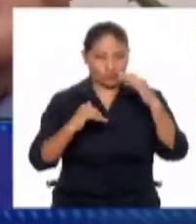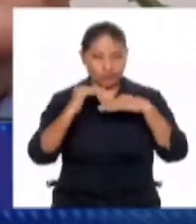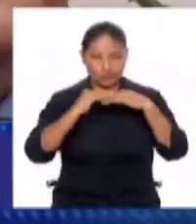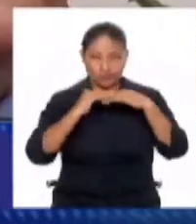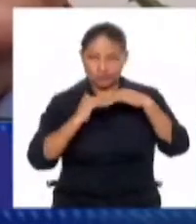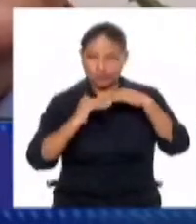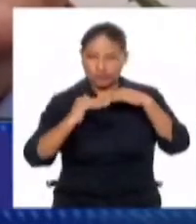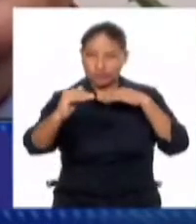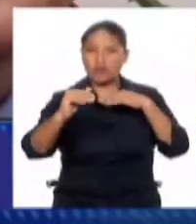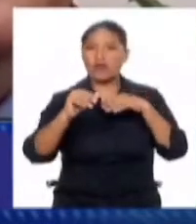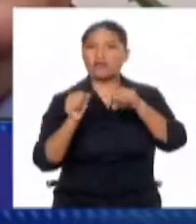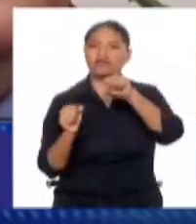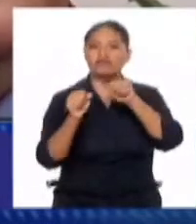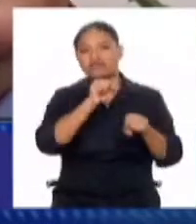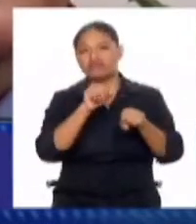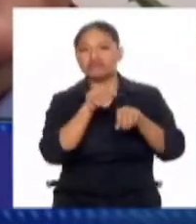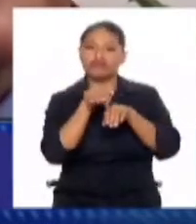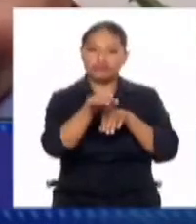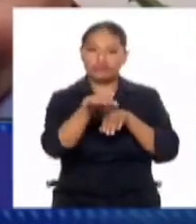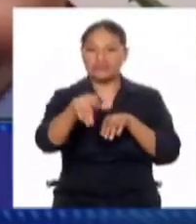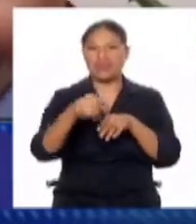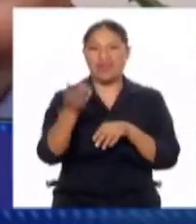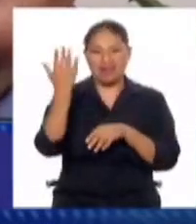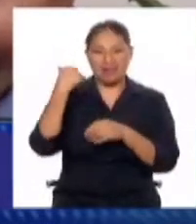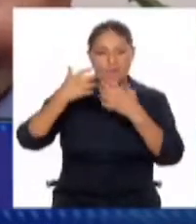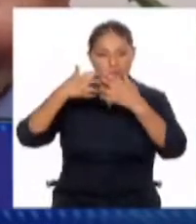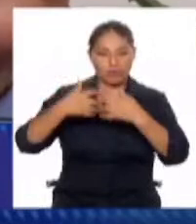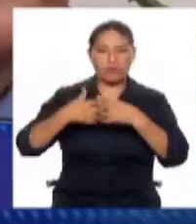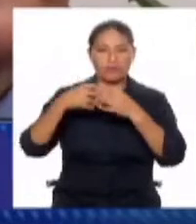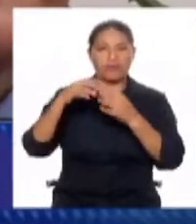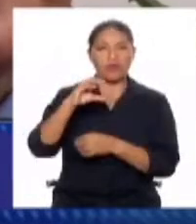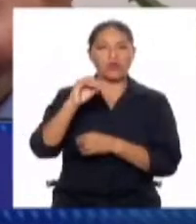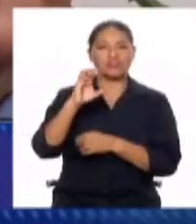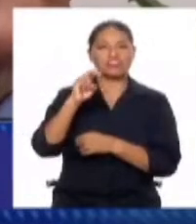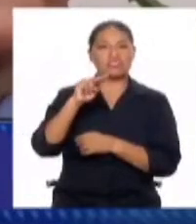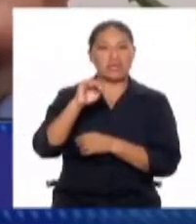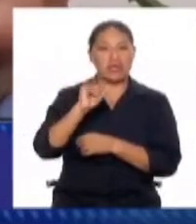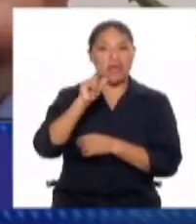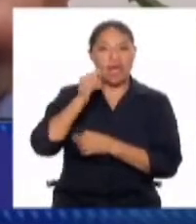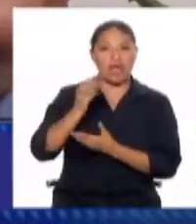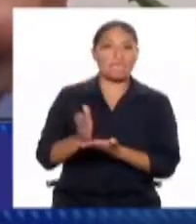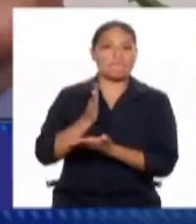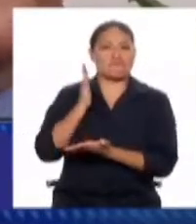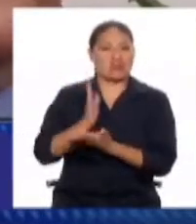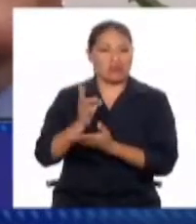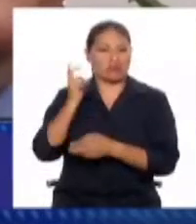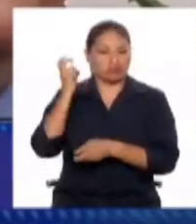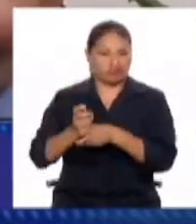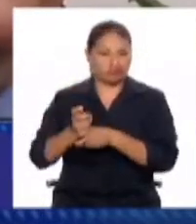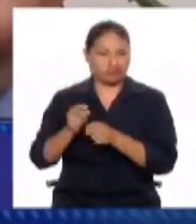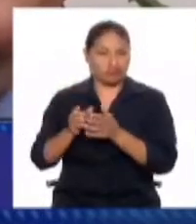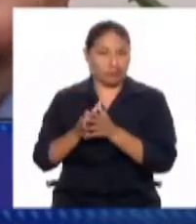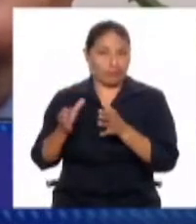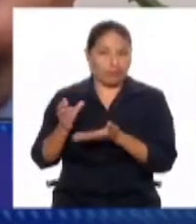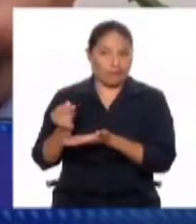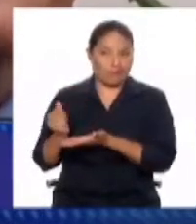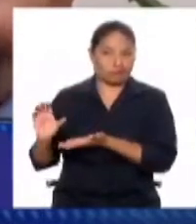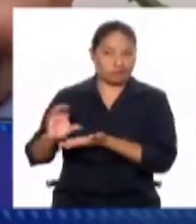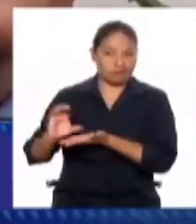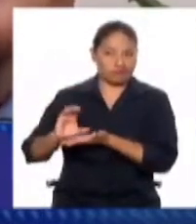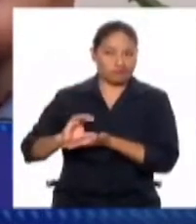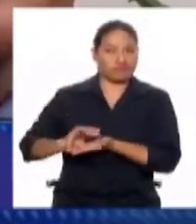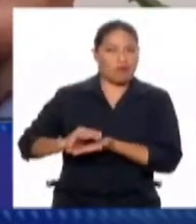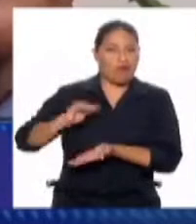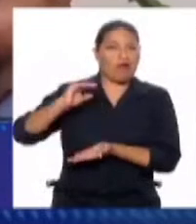Más o menos podrías darnos algunos alcances, sobre todo para los quienes nos están viendo, este tema se va a ir desarrollando, va a evolucionar en los